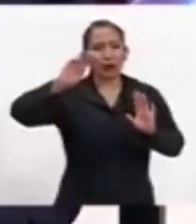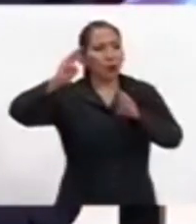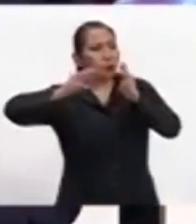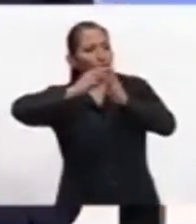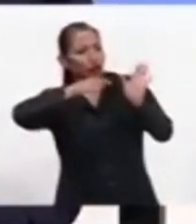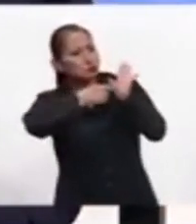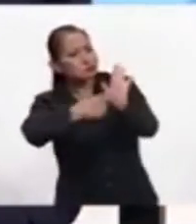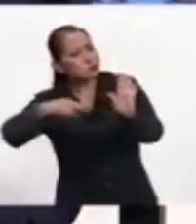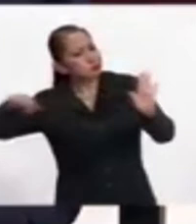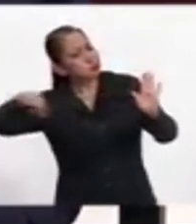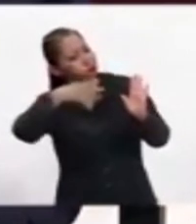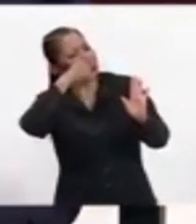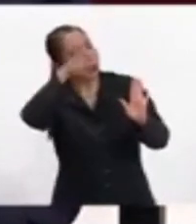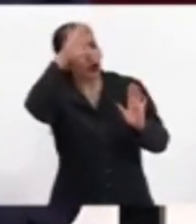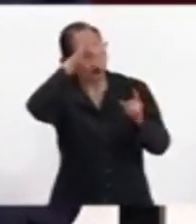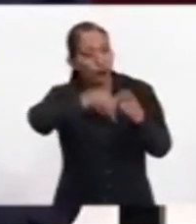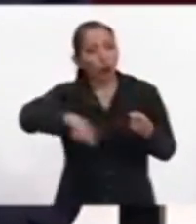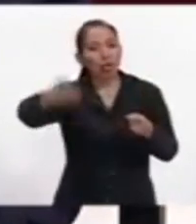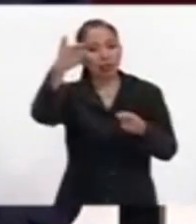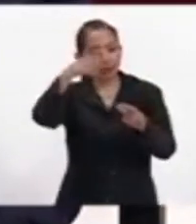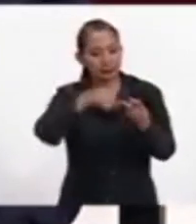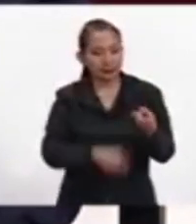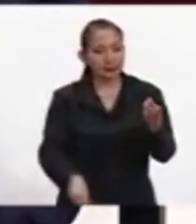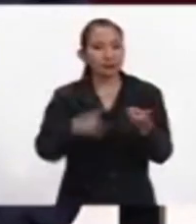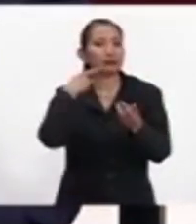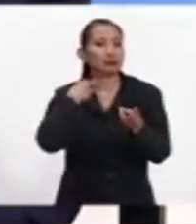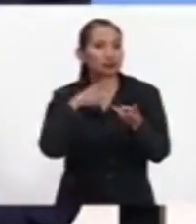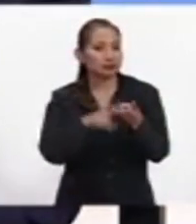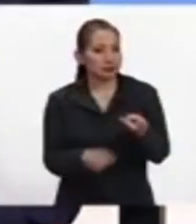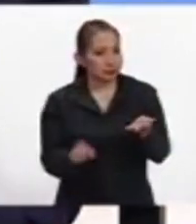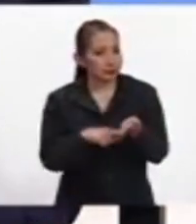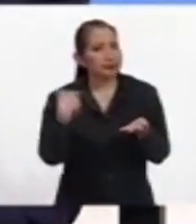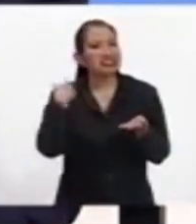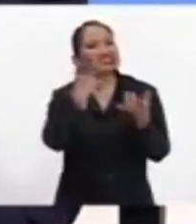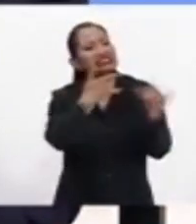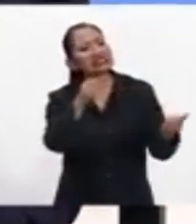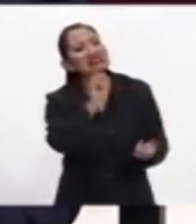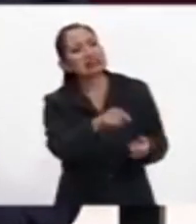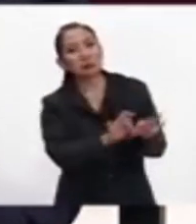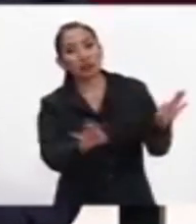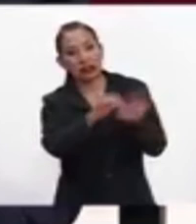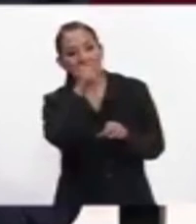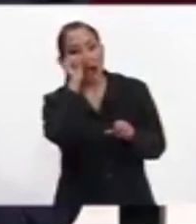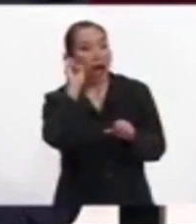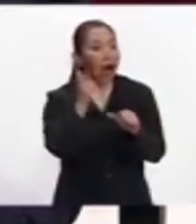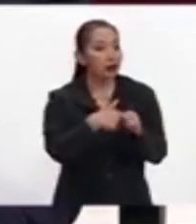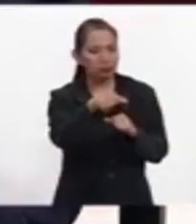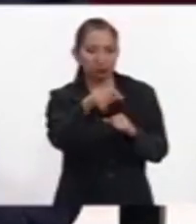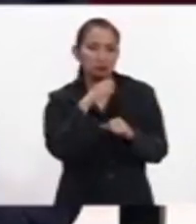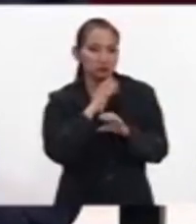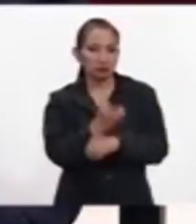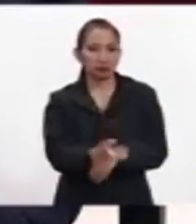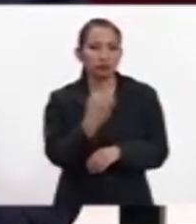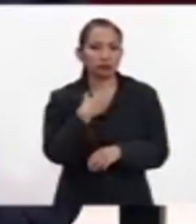En temas de la cultura, de la economía, de la política, de acontecimientos relevantes. Para eso pues también,